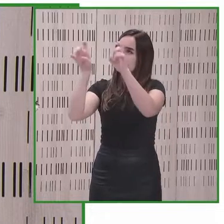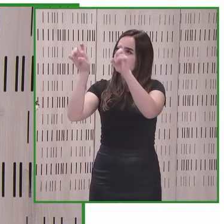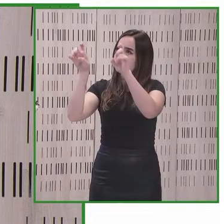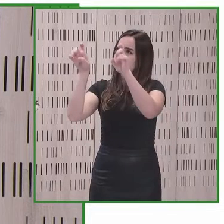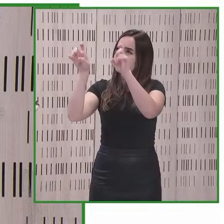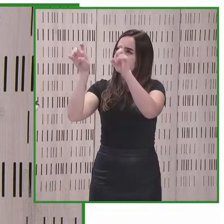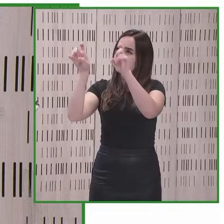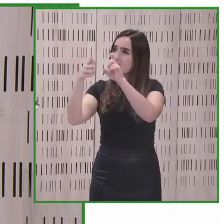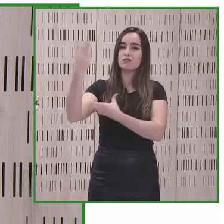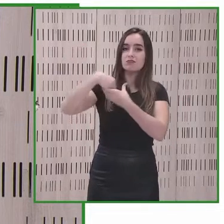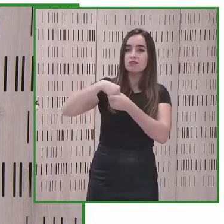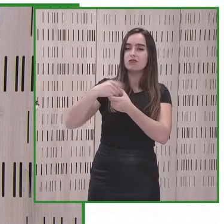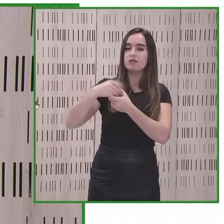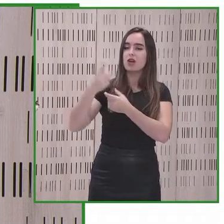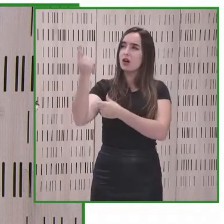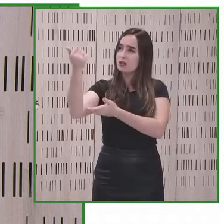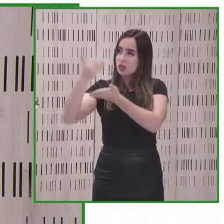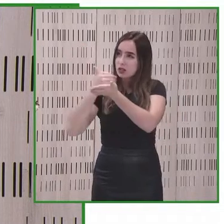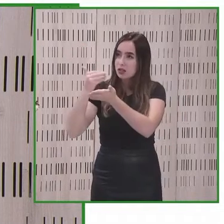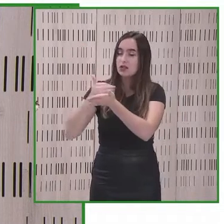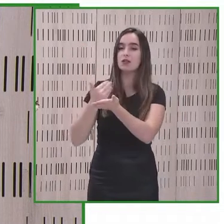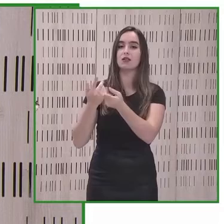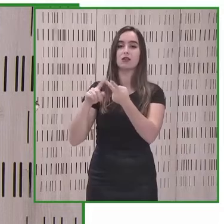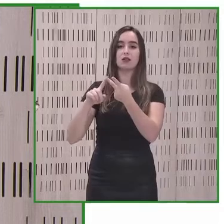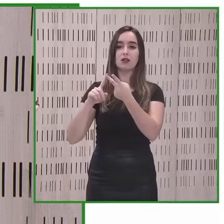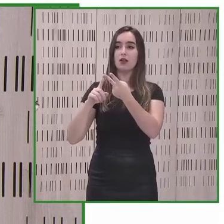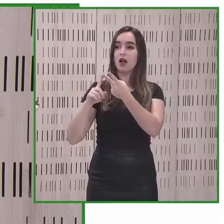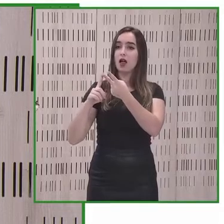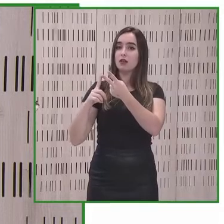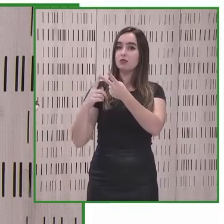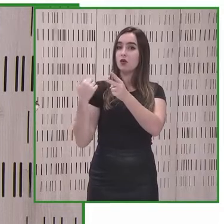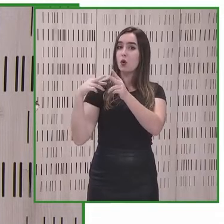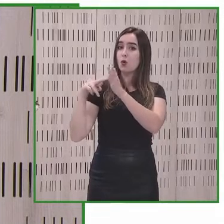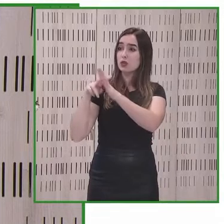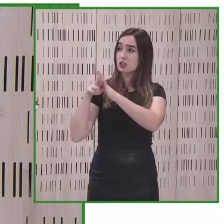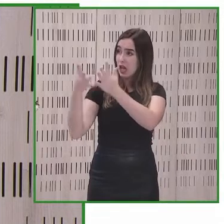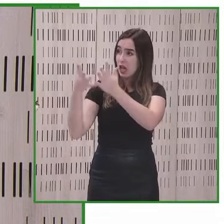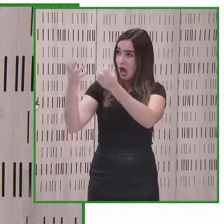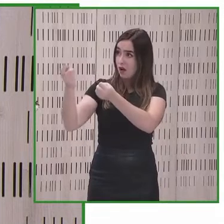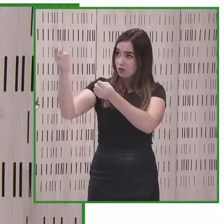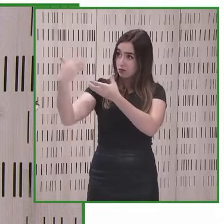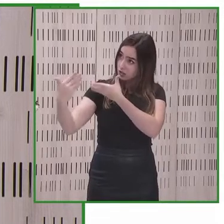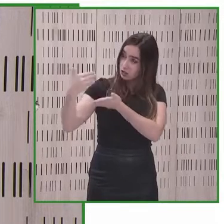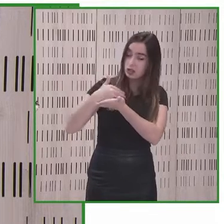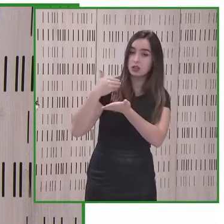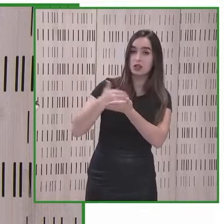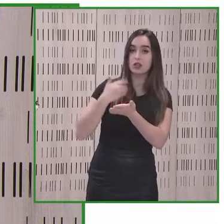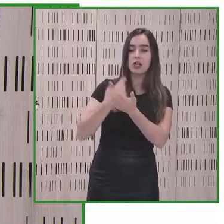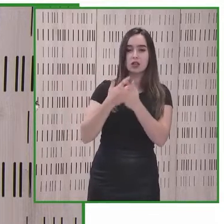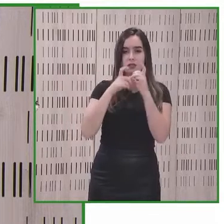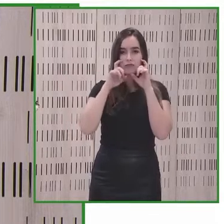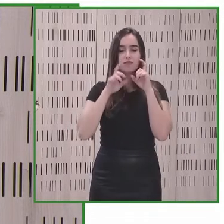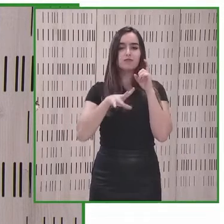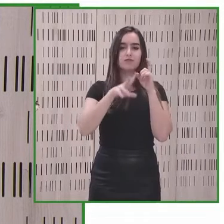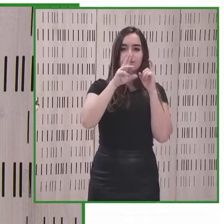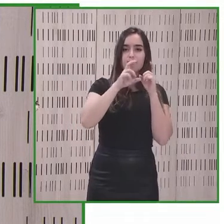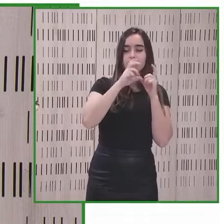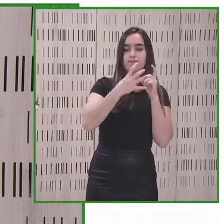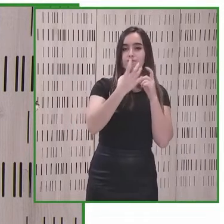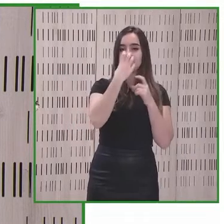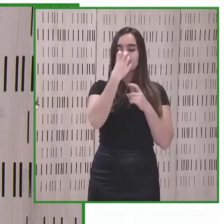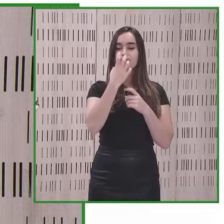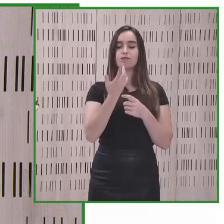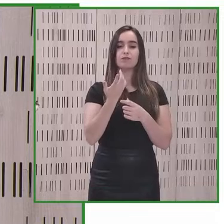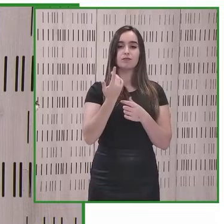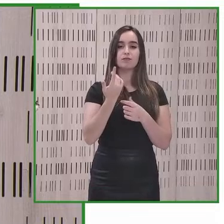a donarnos nuestra disposición aquello que ellos tenían mascarillas respiradores comida ropa